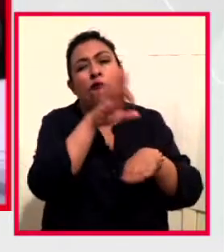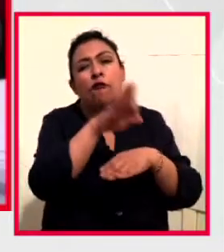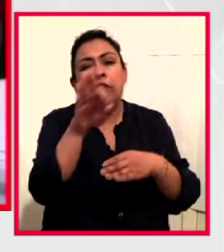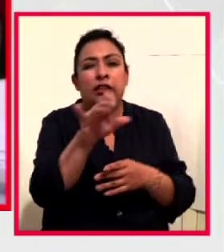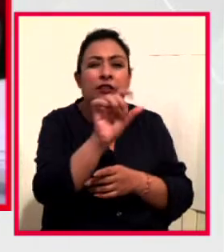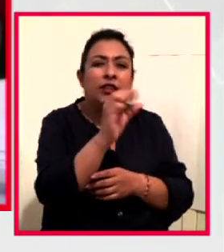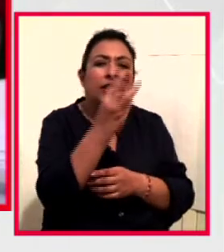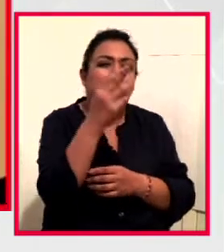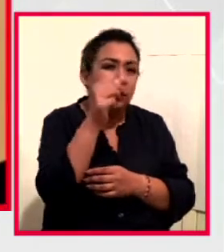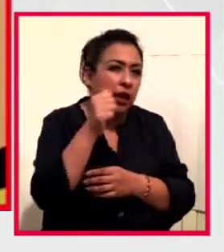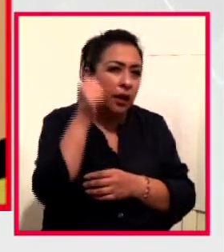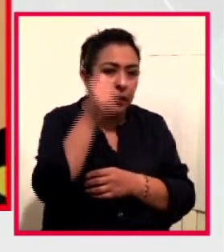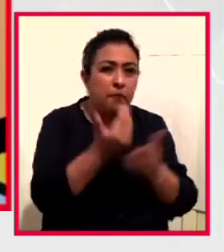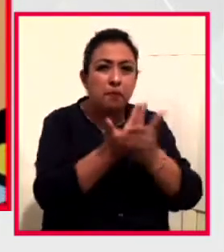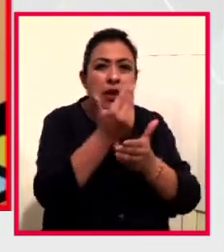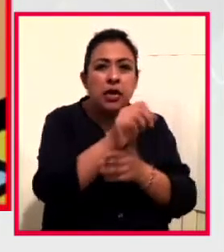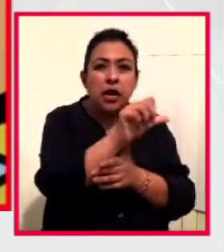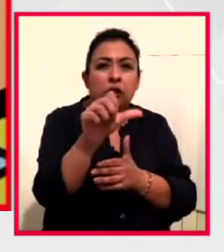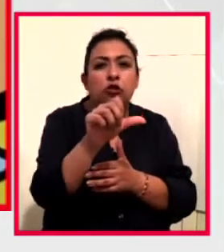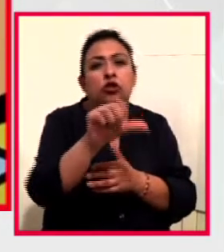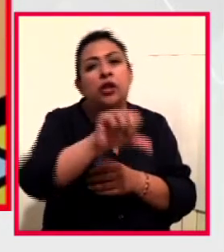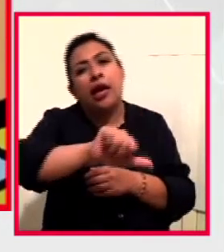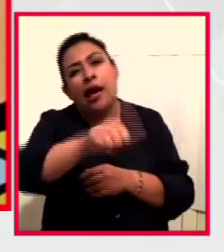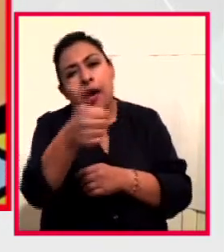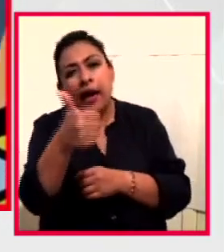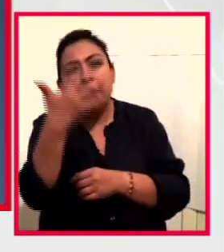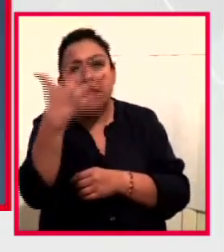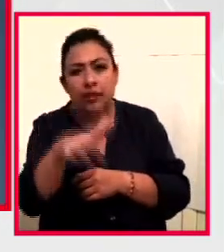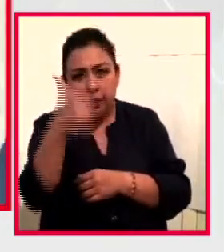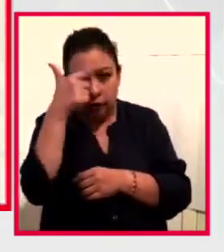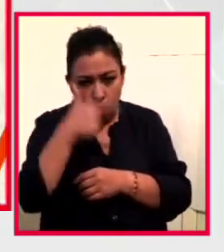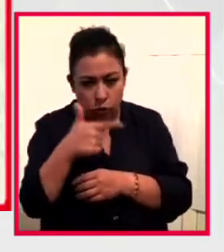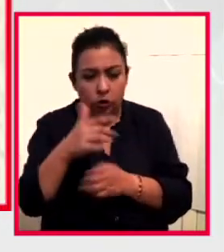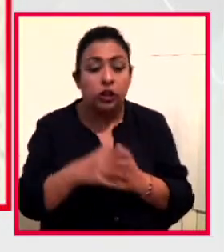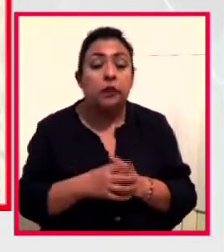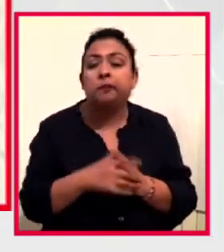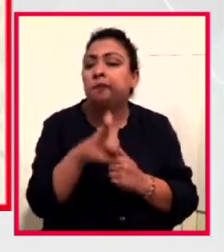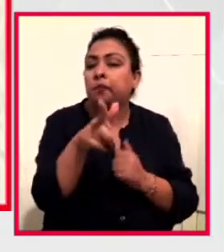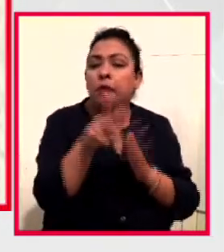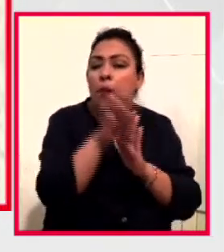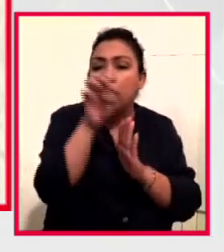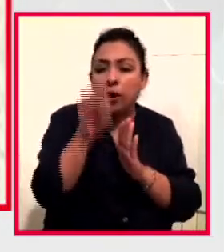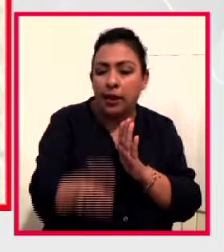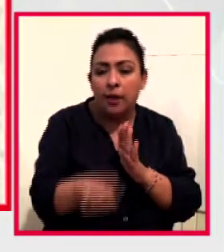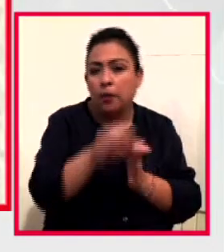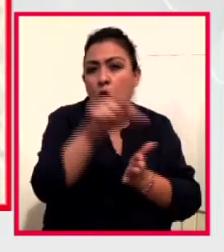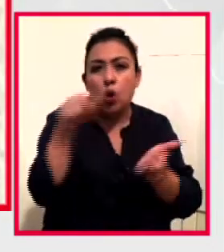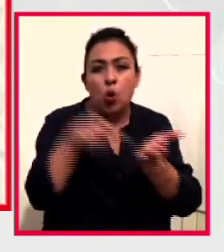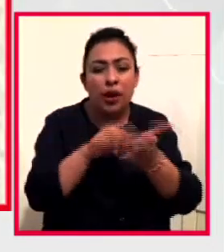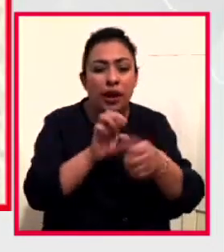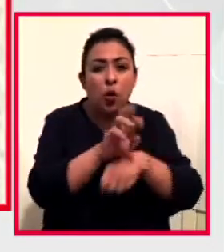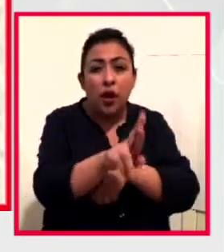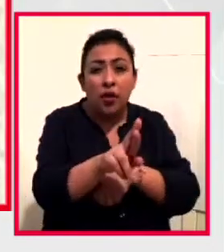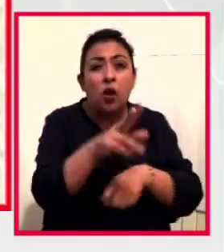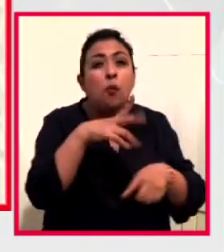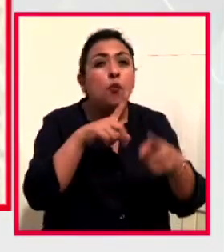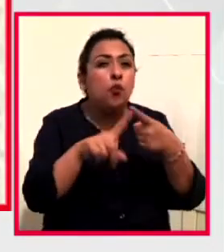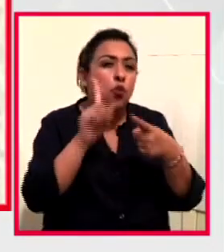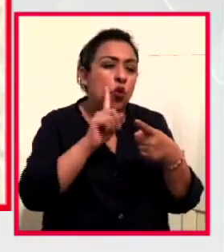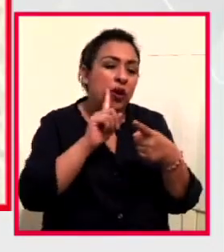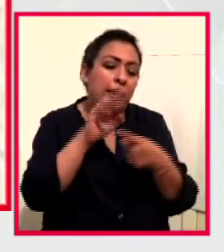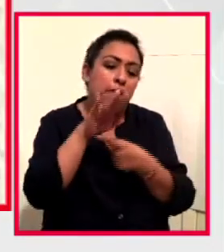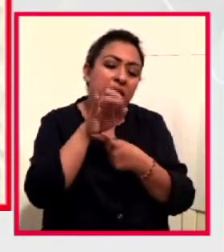de abril de 11 de la mañana a 10 de la noche. Por ejemplo, desde Ecuador se conectarán como María Fernanda Ampuero,